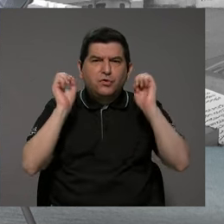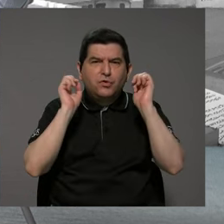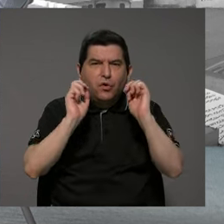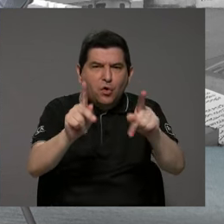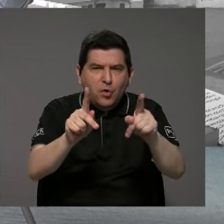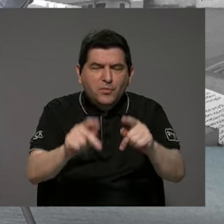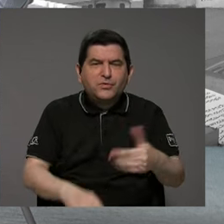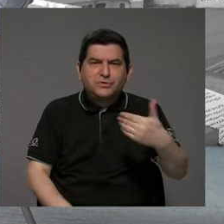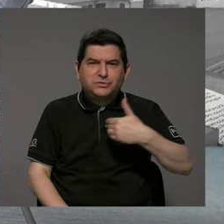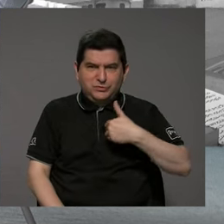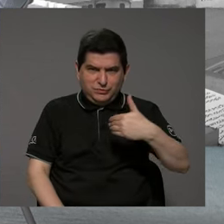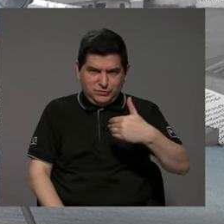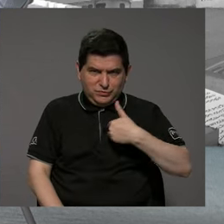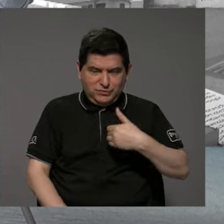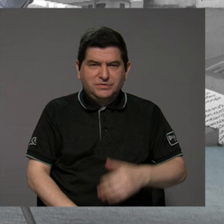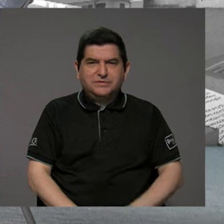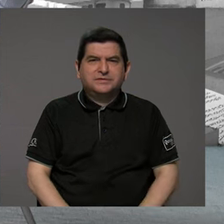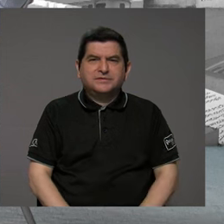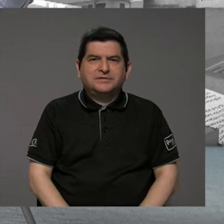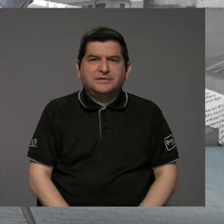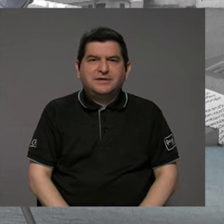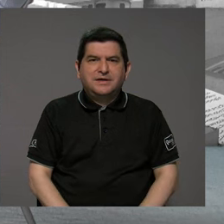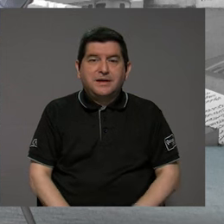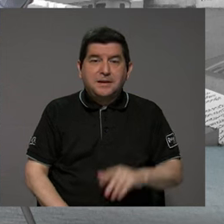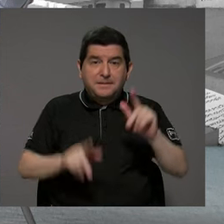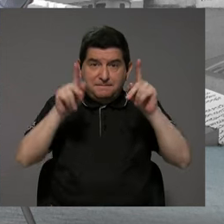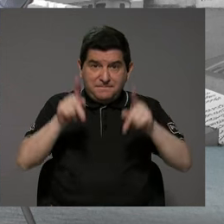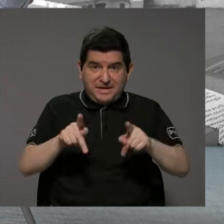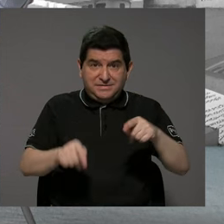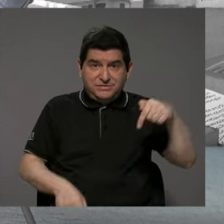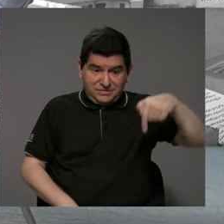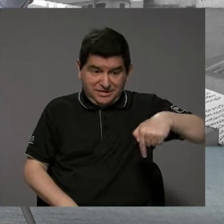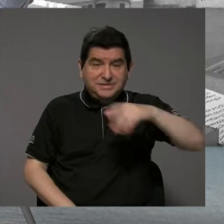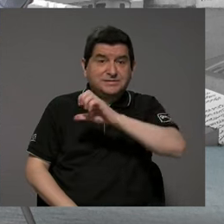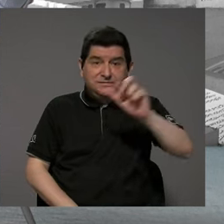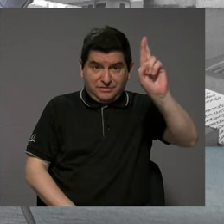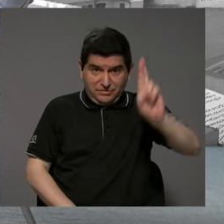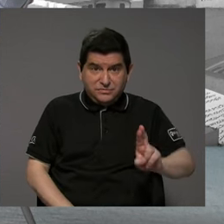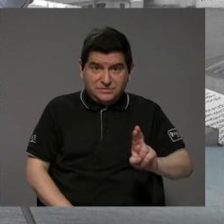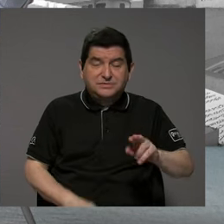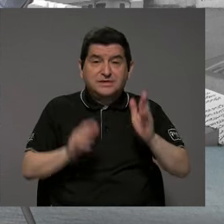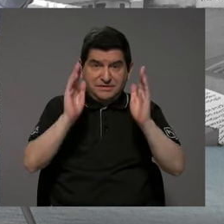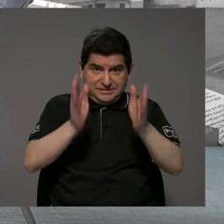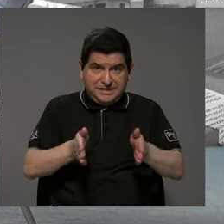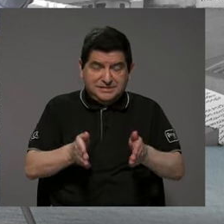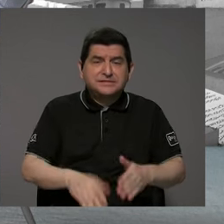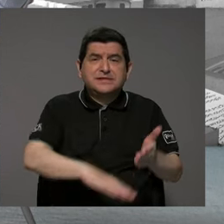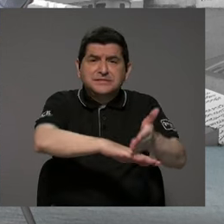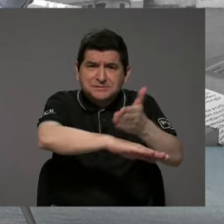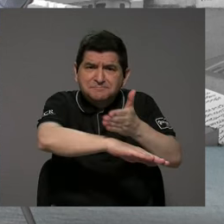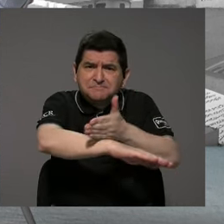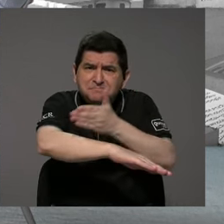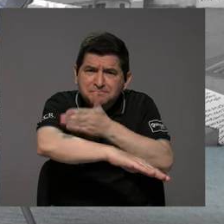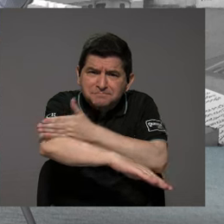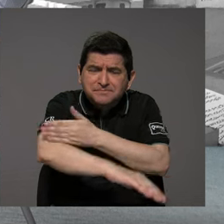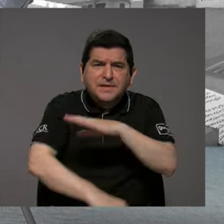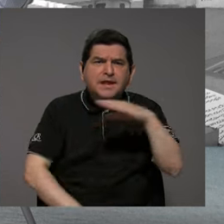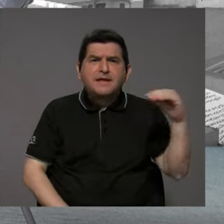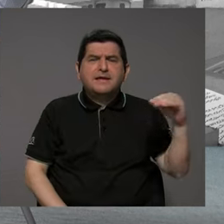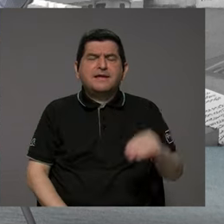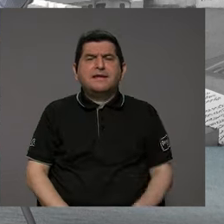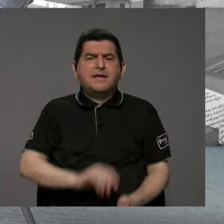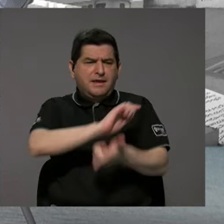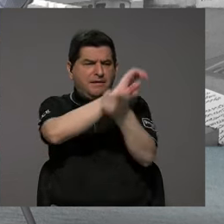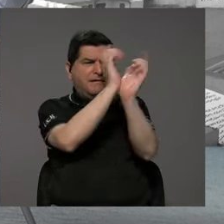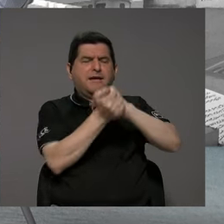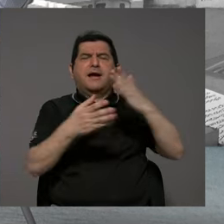deberían tener los costarricenses para poder mejorar y poder dar esa